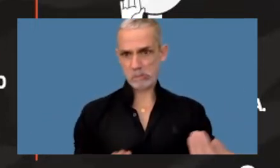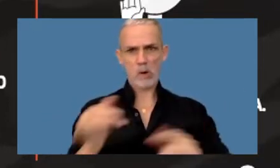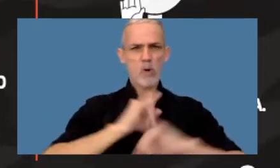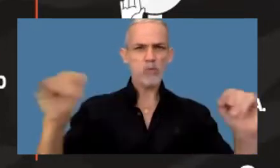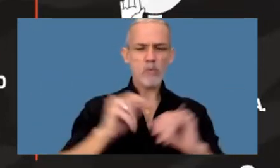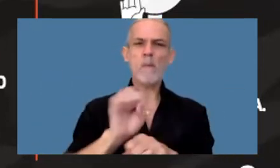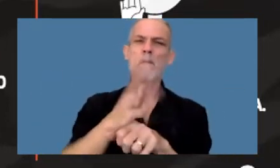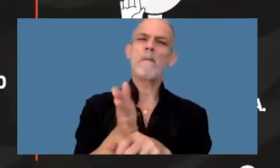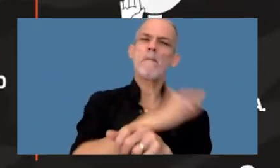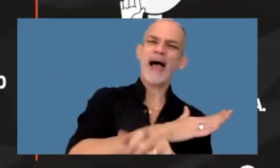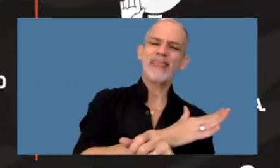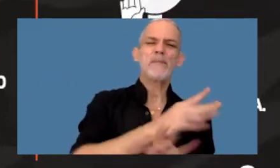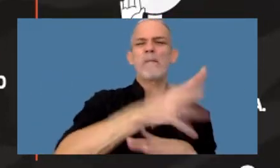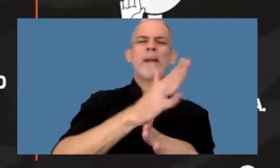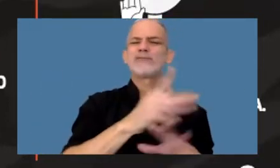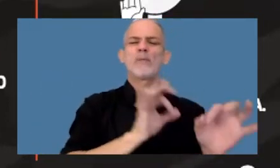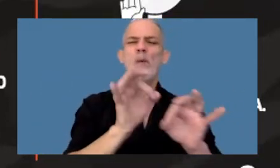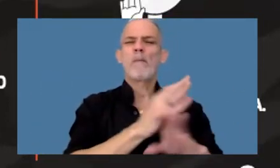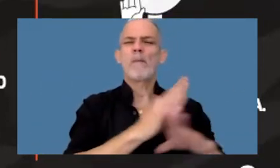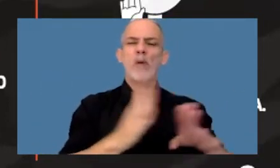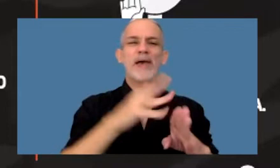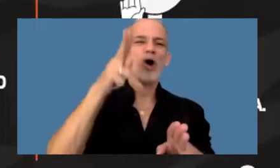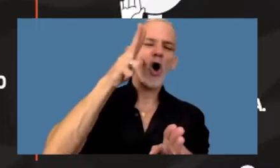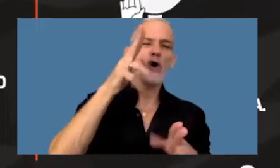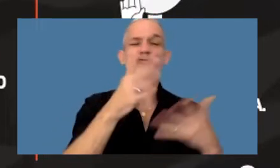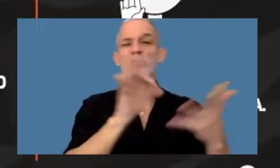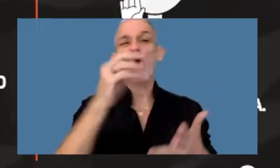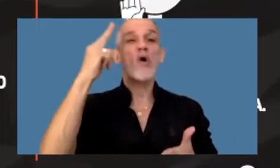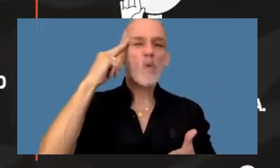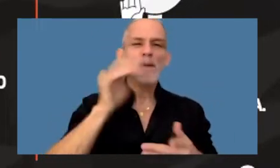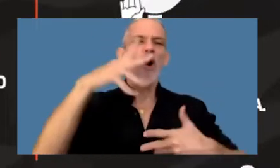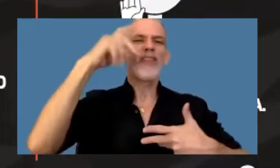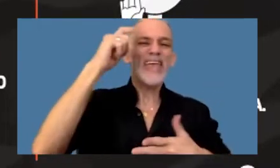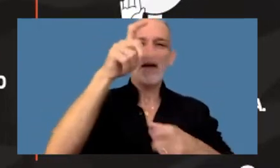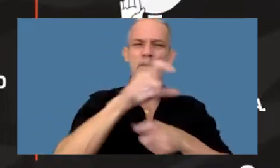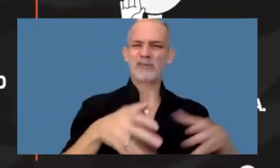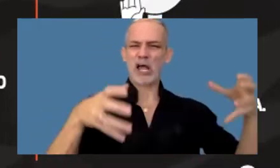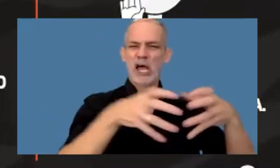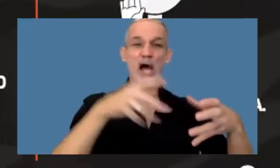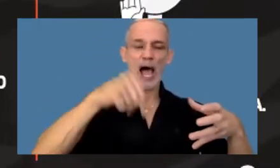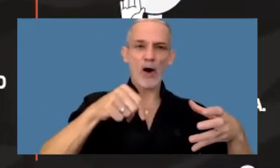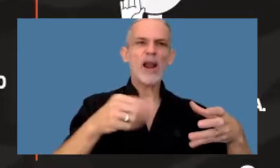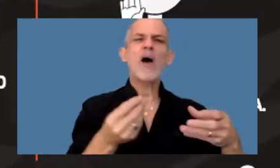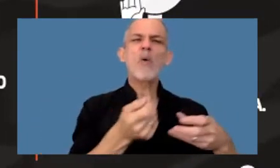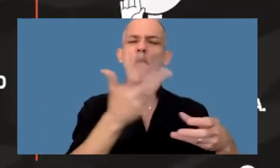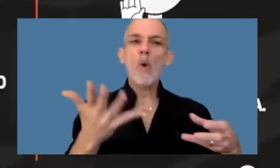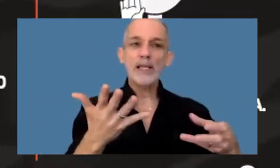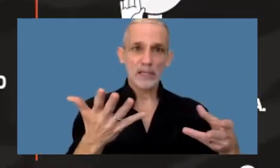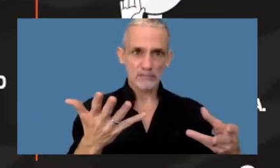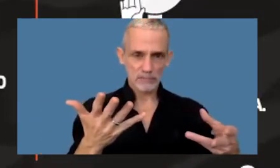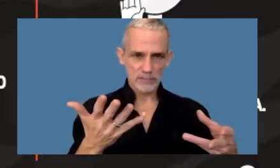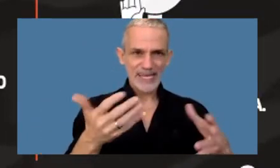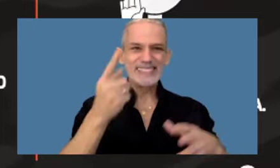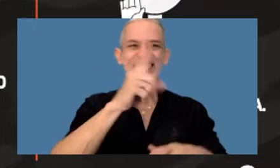prepandemia un promedio de entre 8 y 9 y hasta 10 integrantes a tener hoy un promedio de